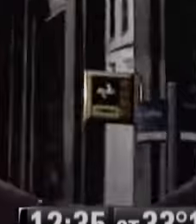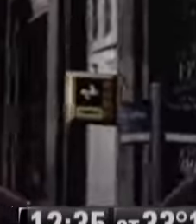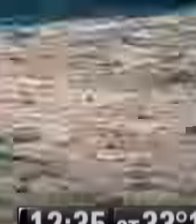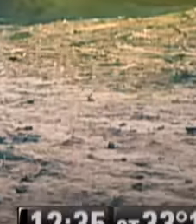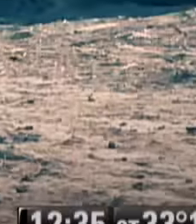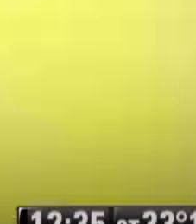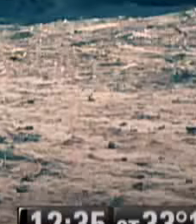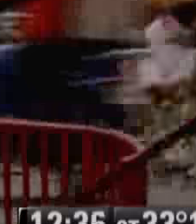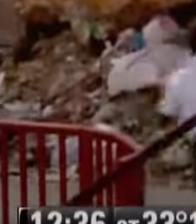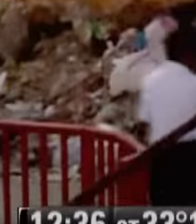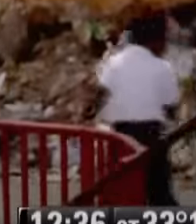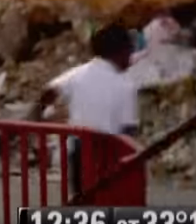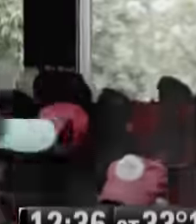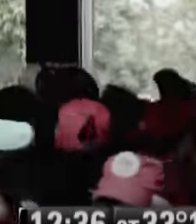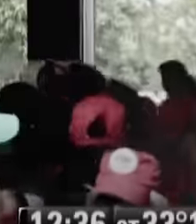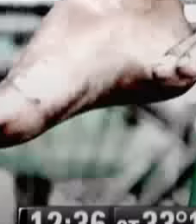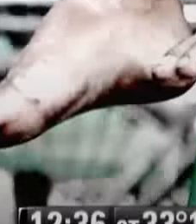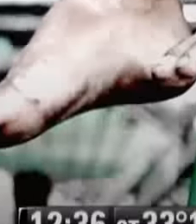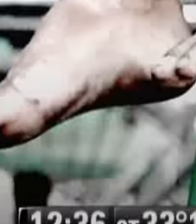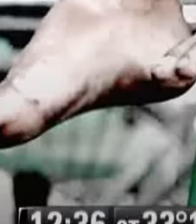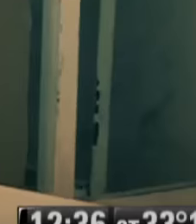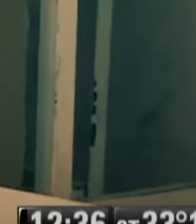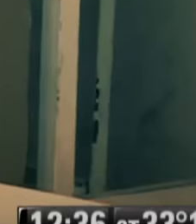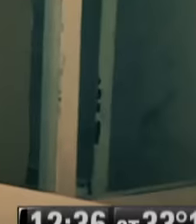La protesta que continúa por varias calles de la ciudad